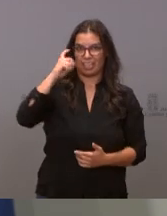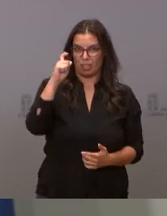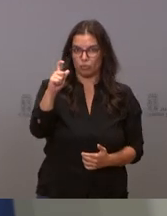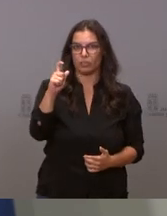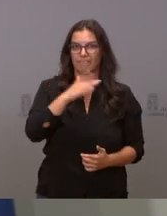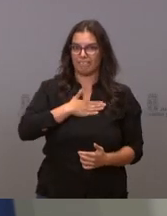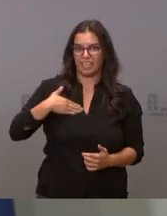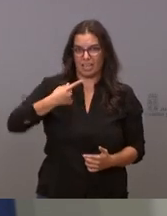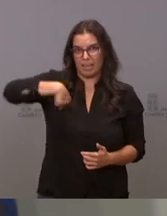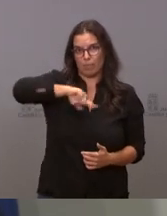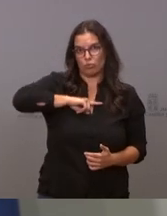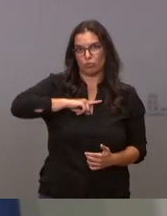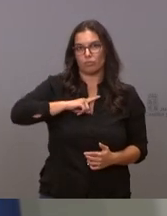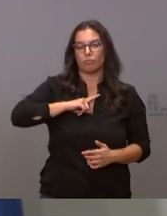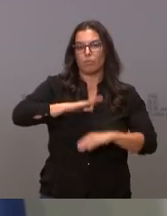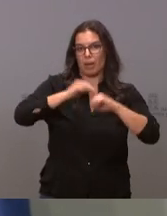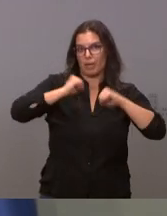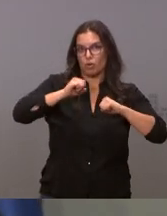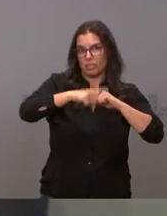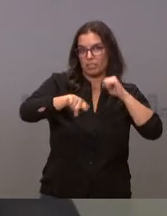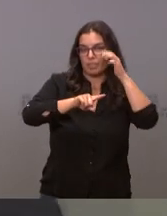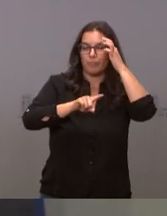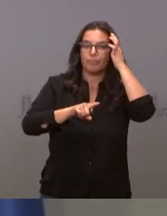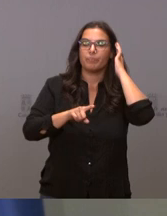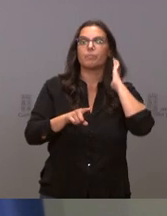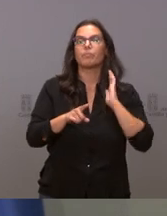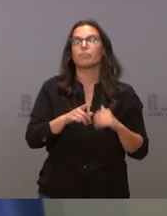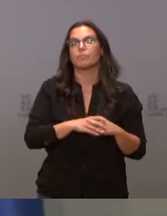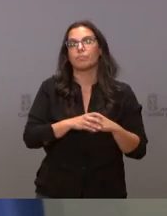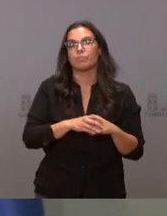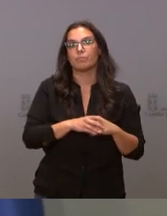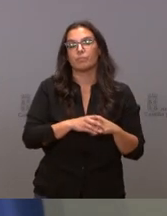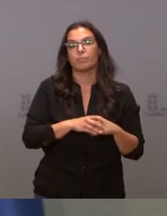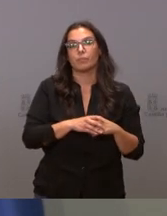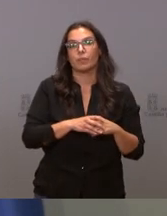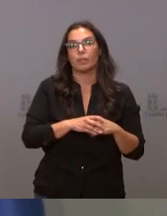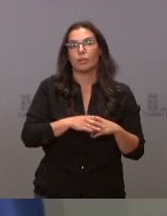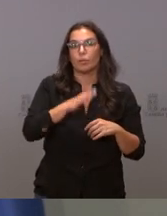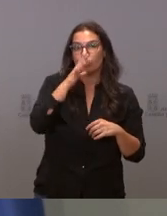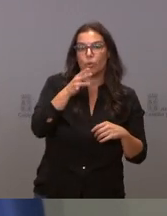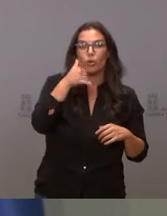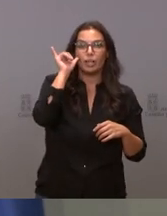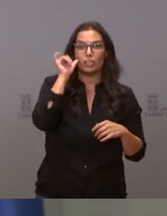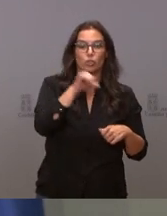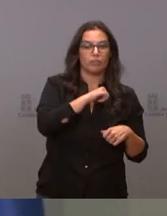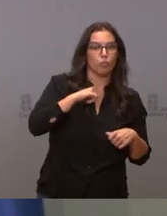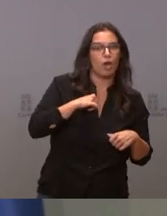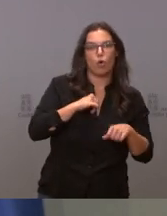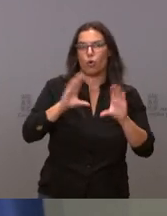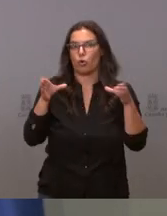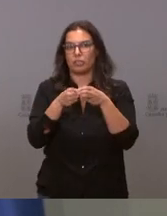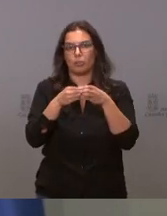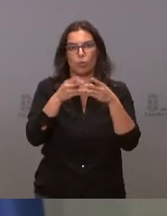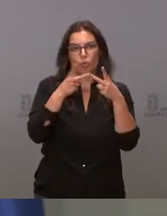para nuestros mayores que viven en residencias, tanto por el riesgo individual como por el riesgo colectivo, la situación de